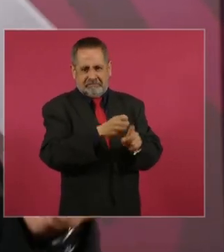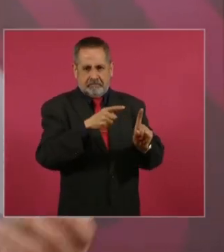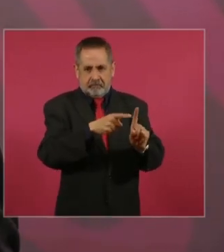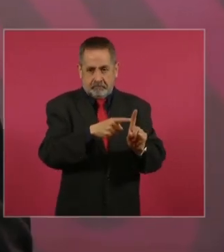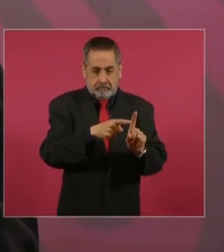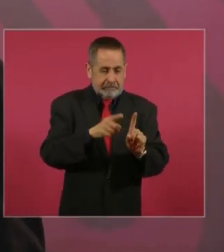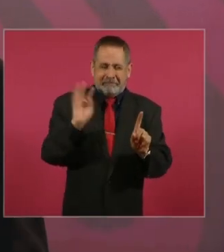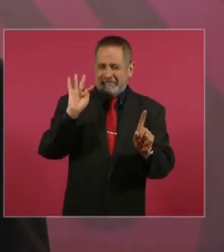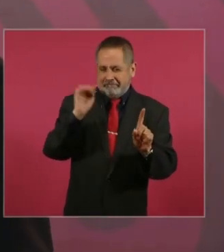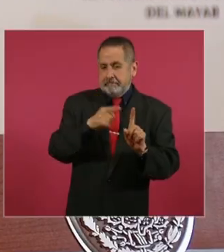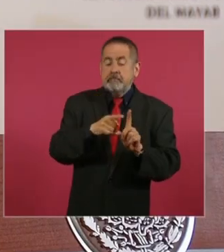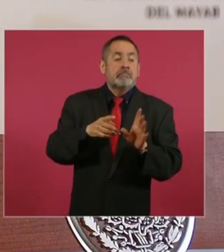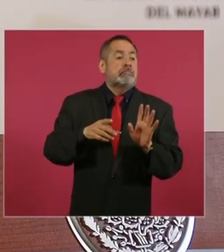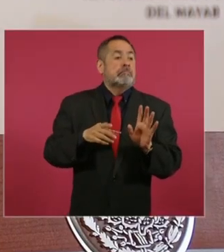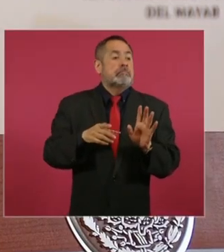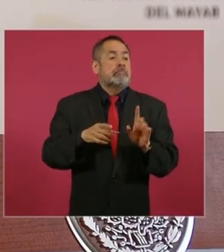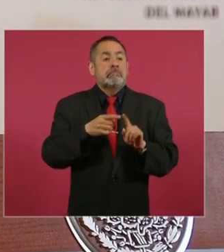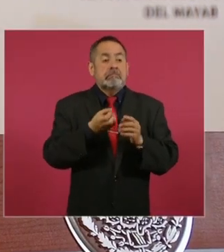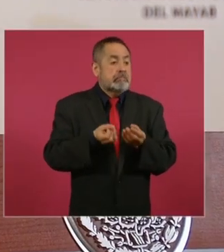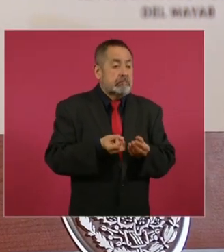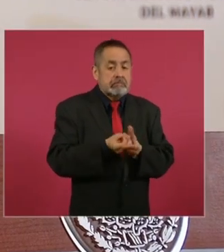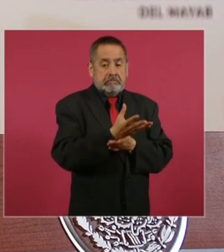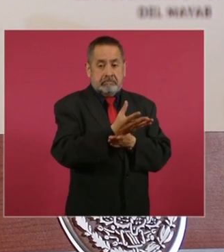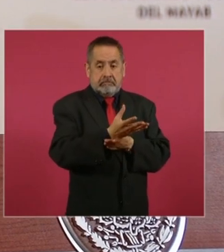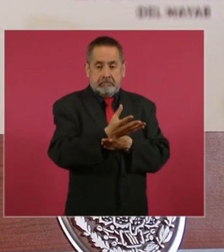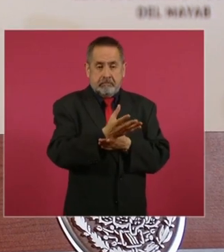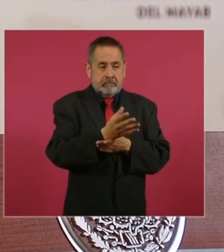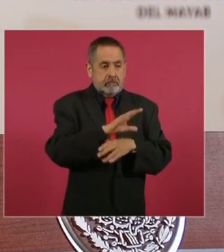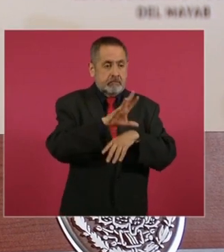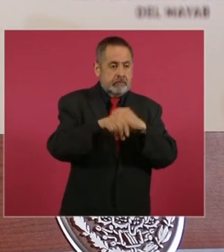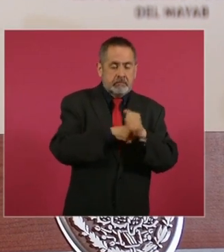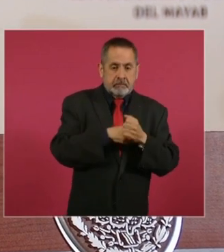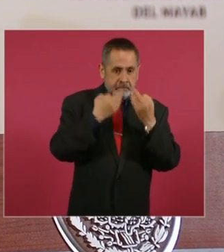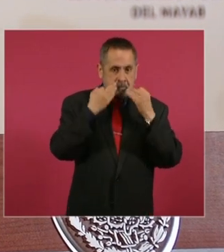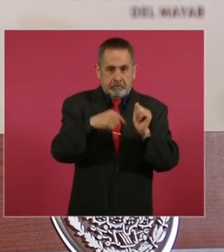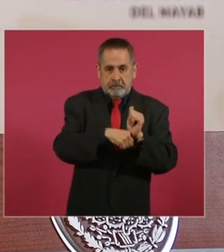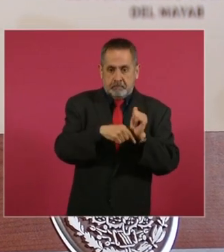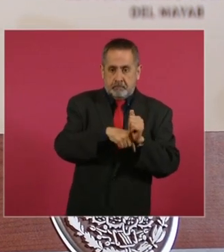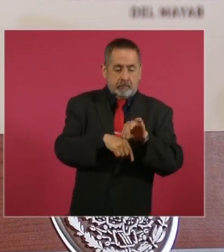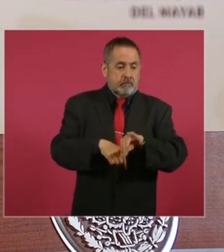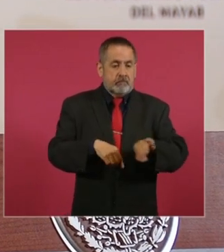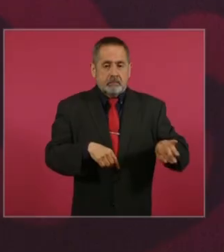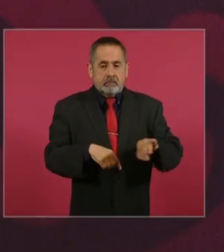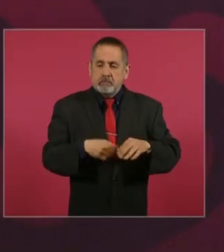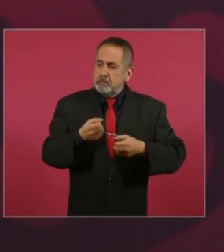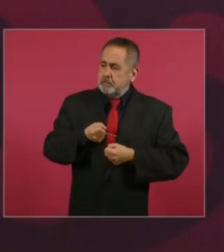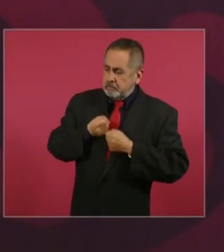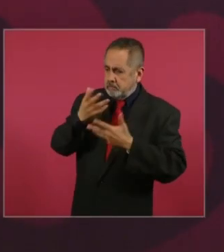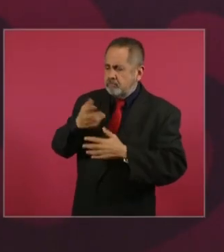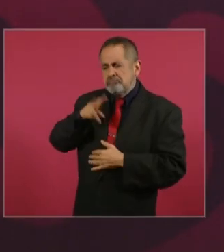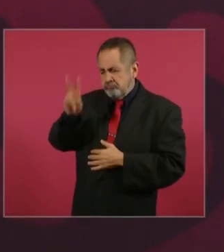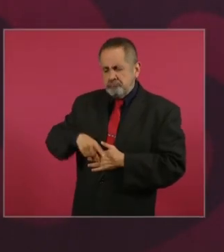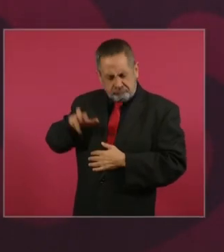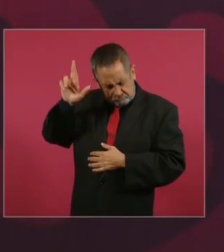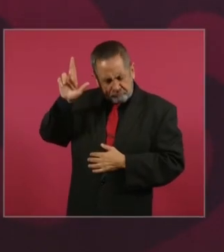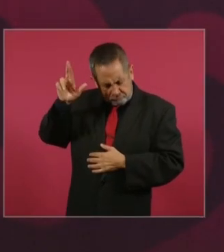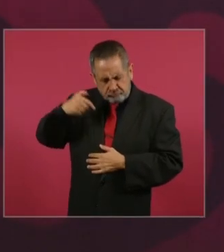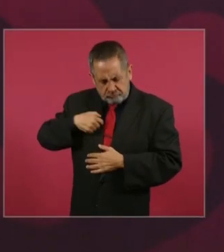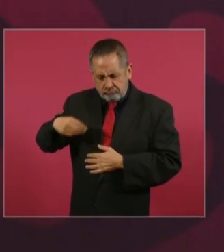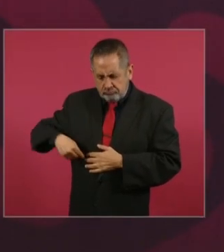sale y luego como testigo protegido declara que él participó